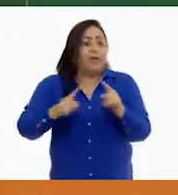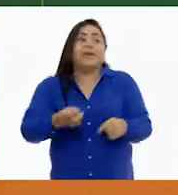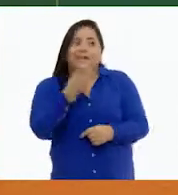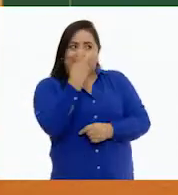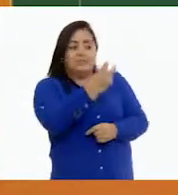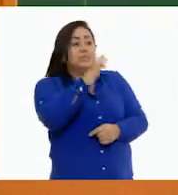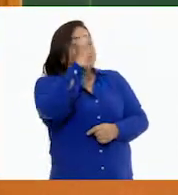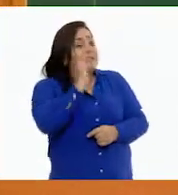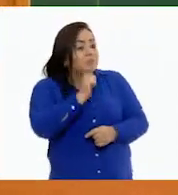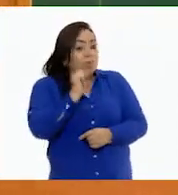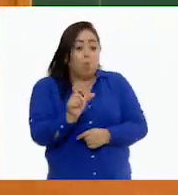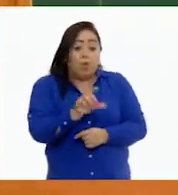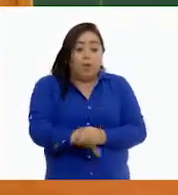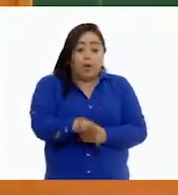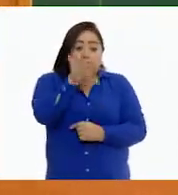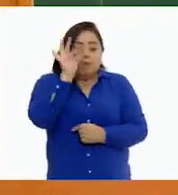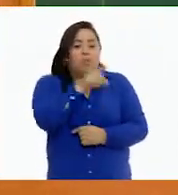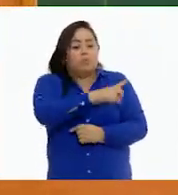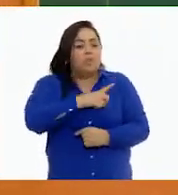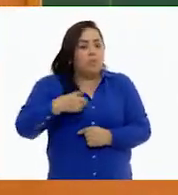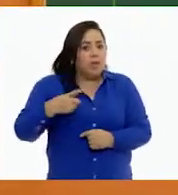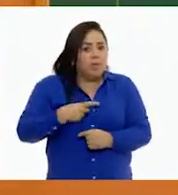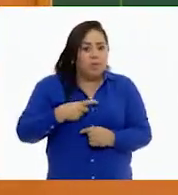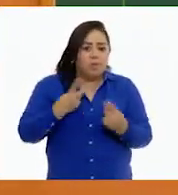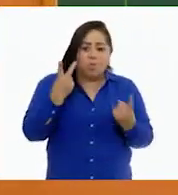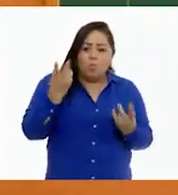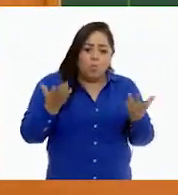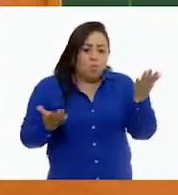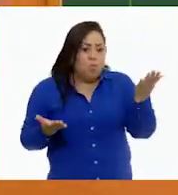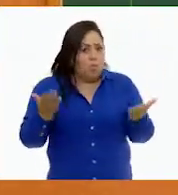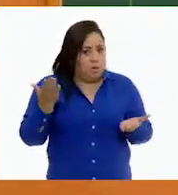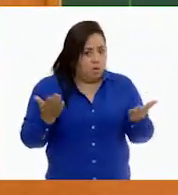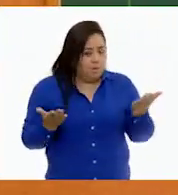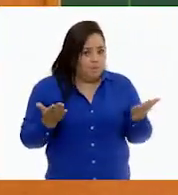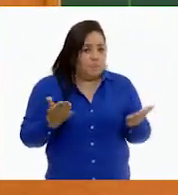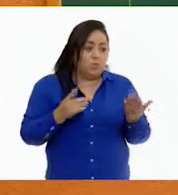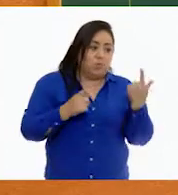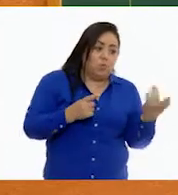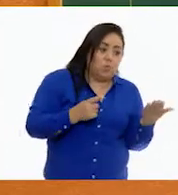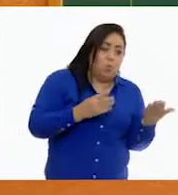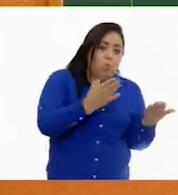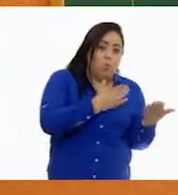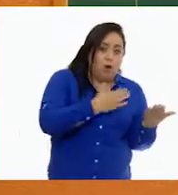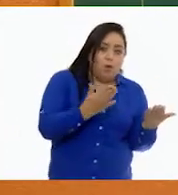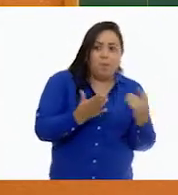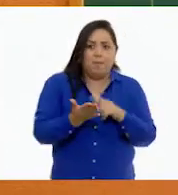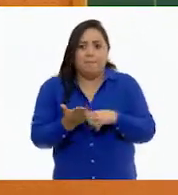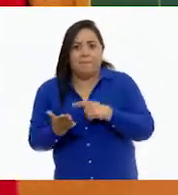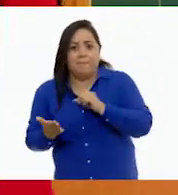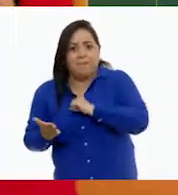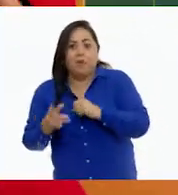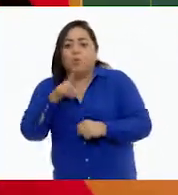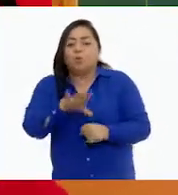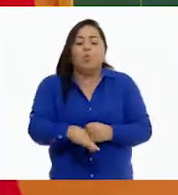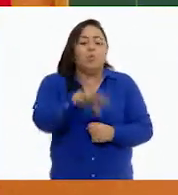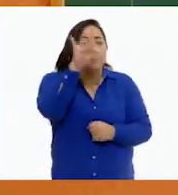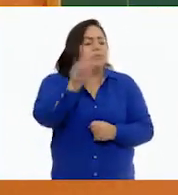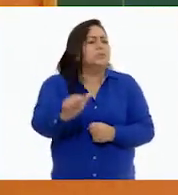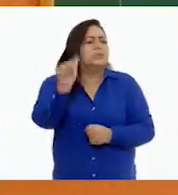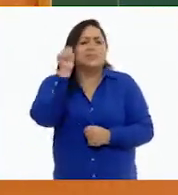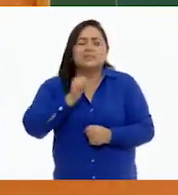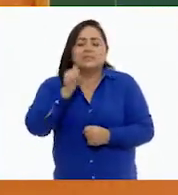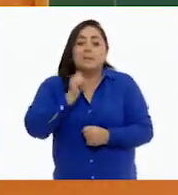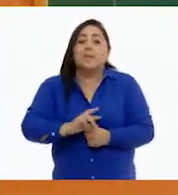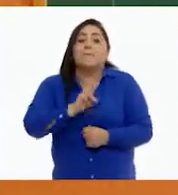Recuerda que siempre al elegir debes de tomar las dos opciones. Ajá. Tanto lo bueno como lo malo y seleccionar siempre